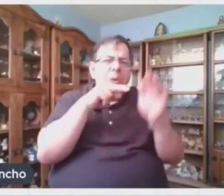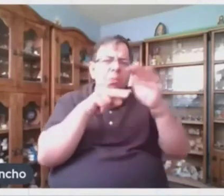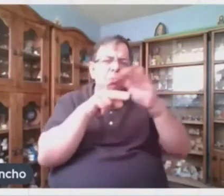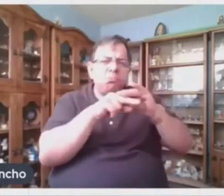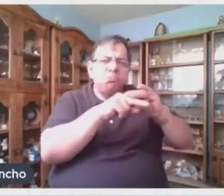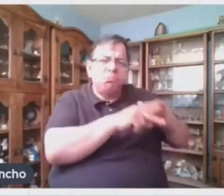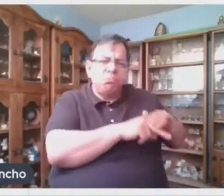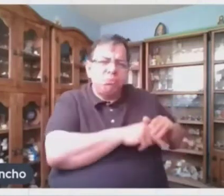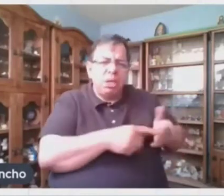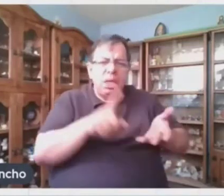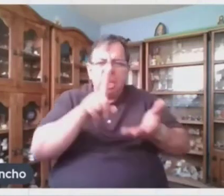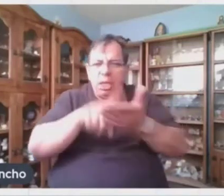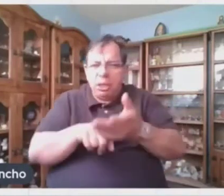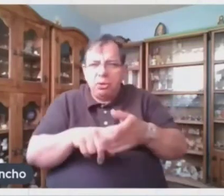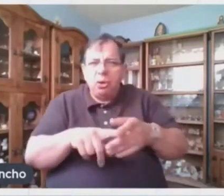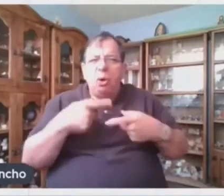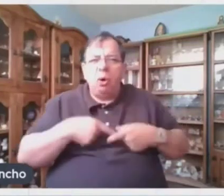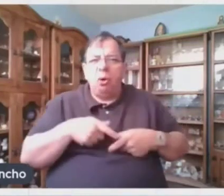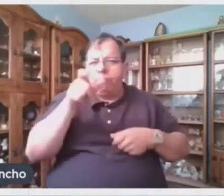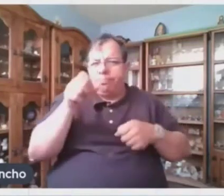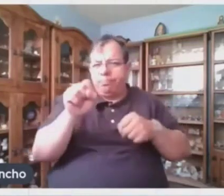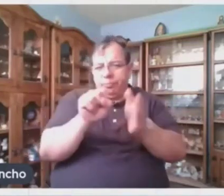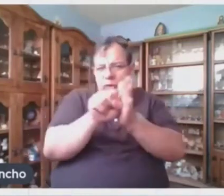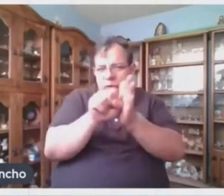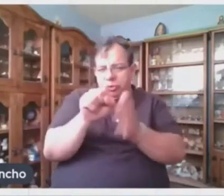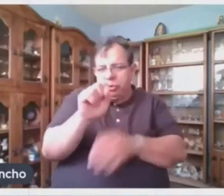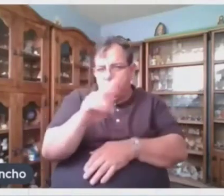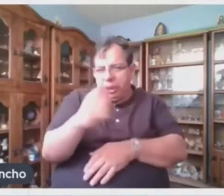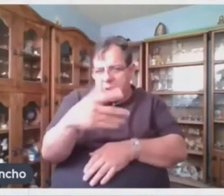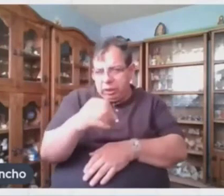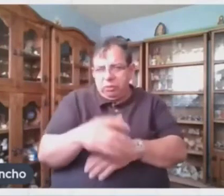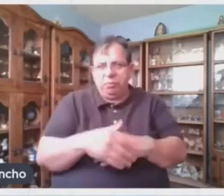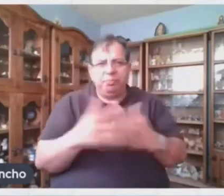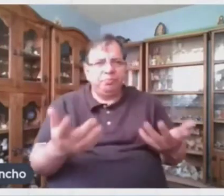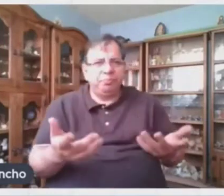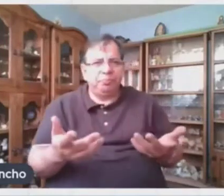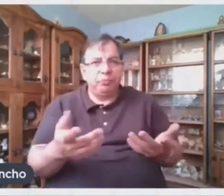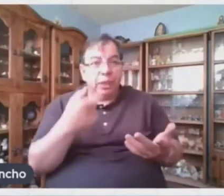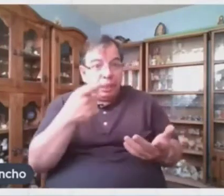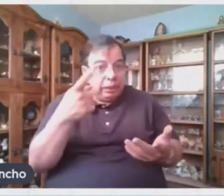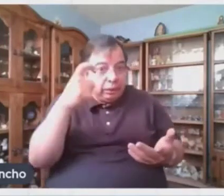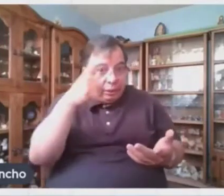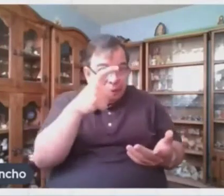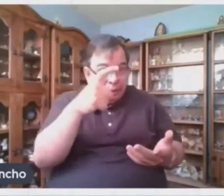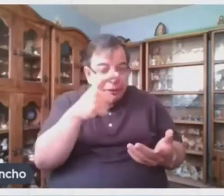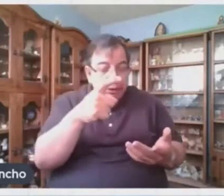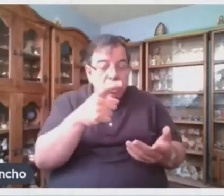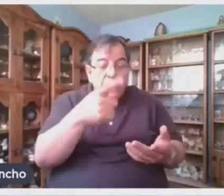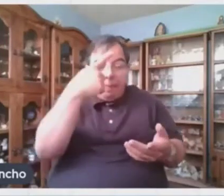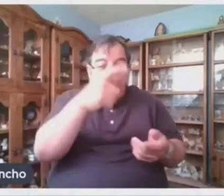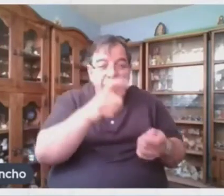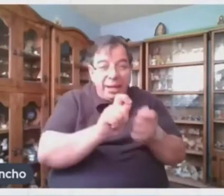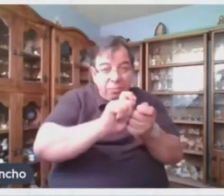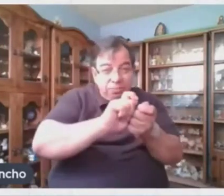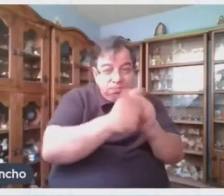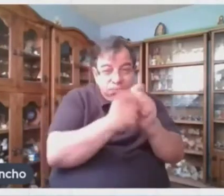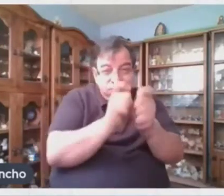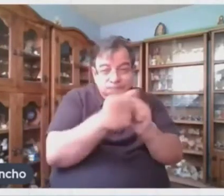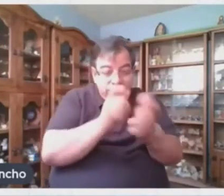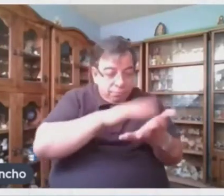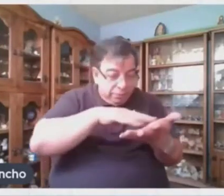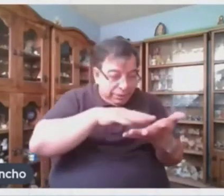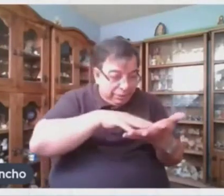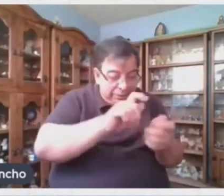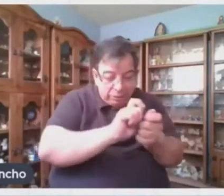sujeto Esto lo hace muy complejo Y para poder hacer una muy buena traducción Necesitamos